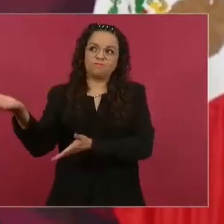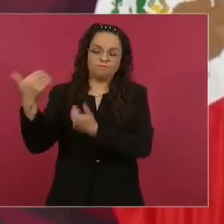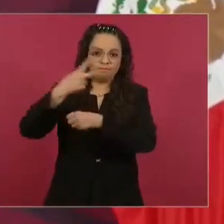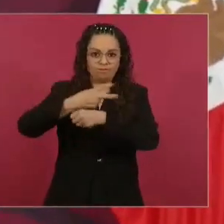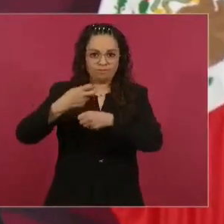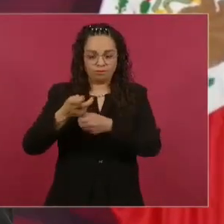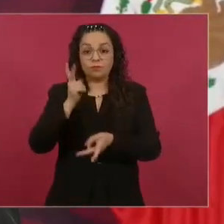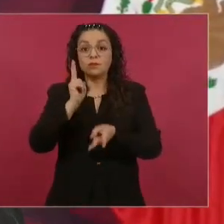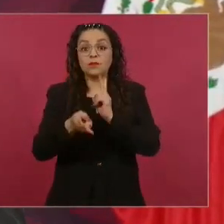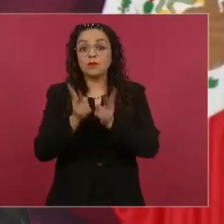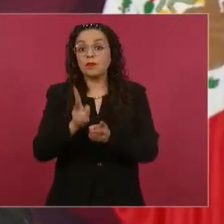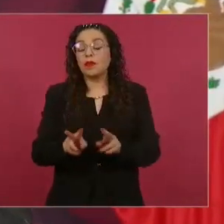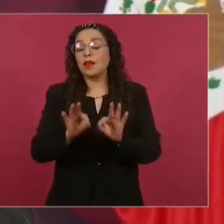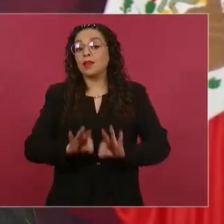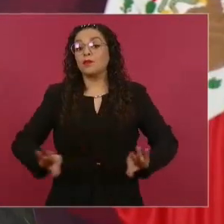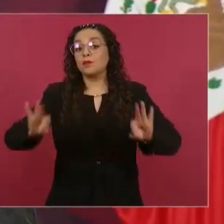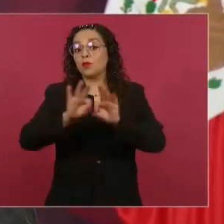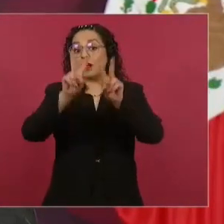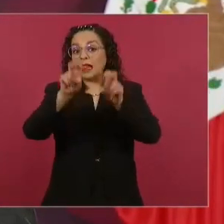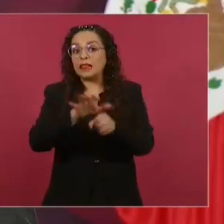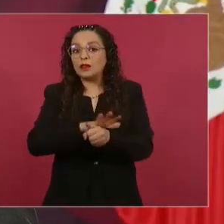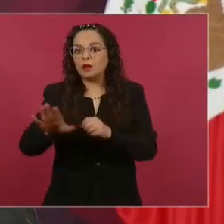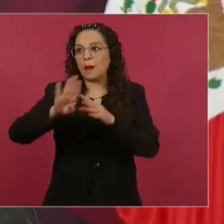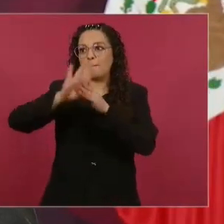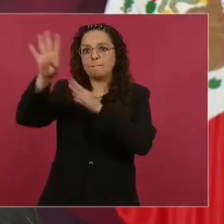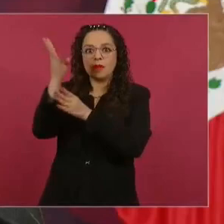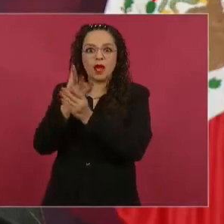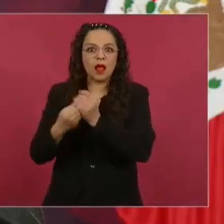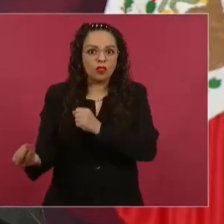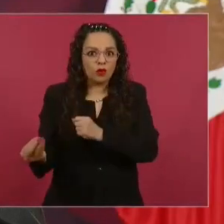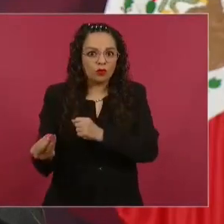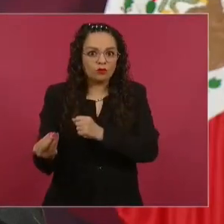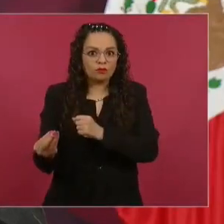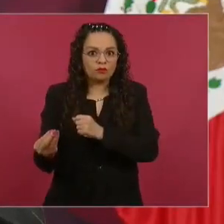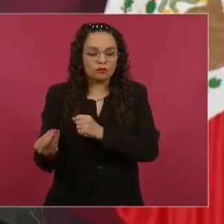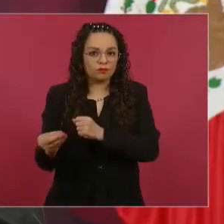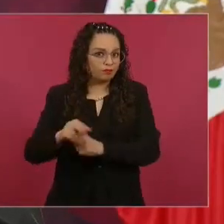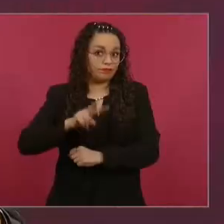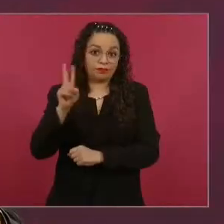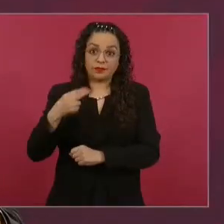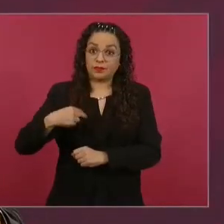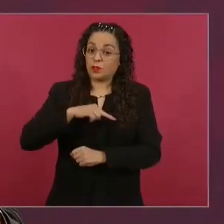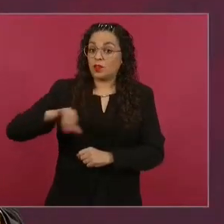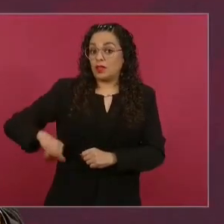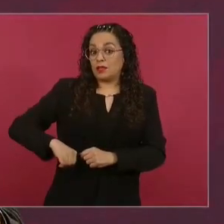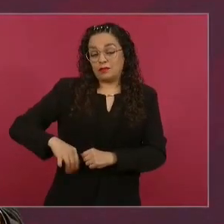migratorio, porque nos preocupa bastante,